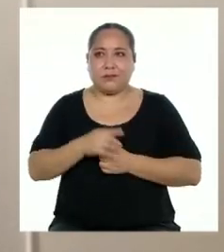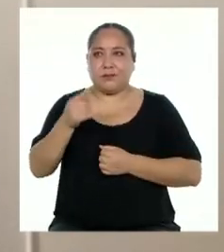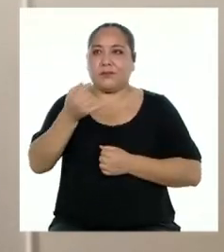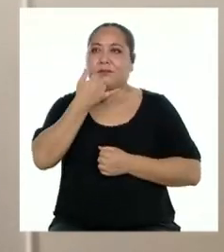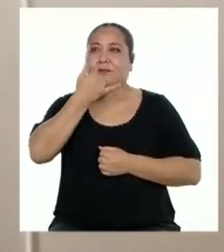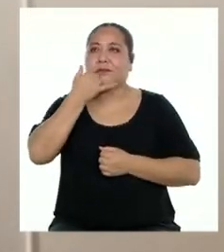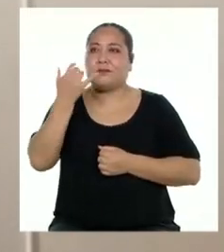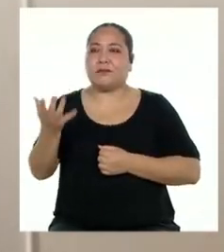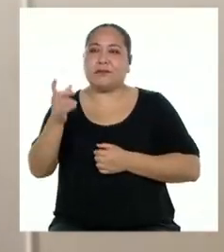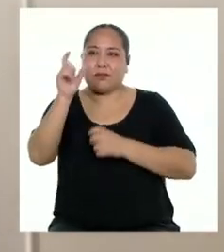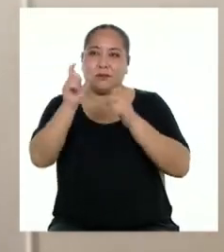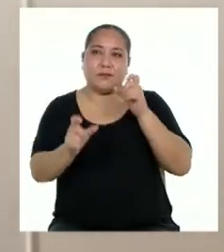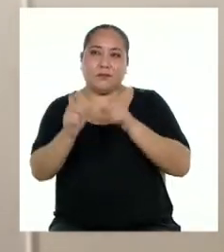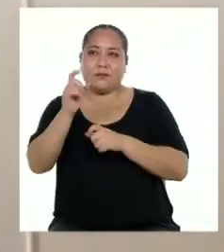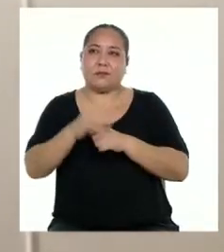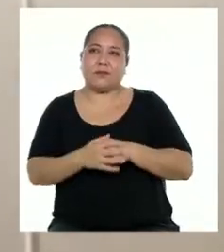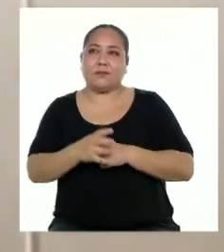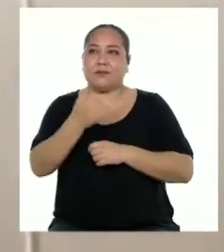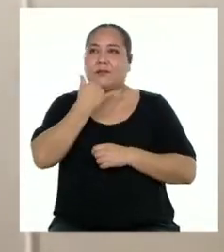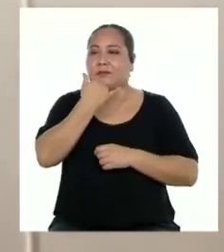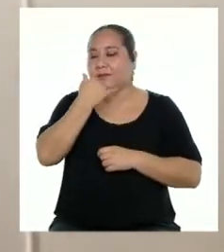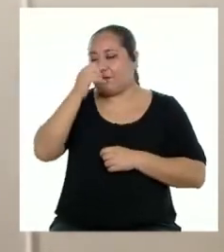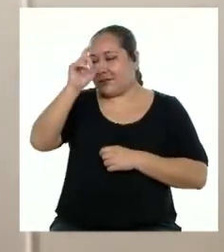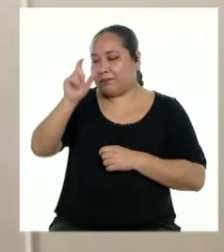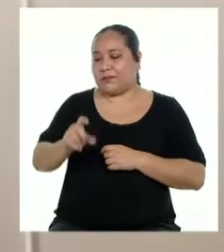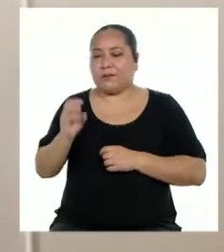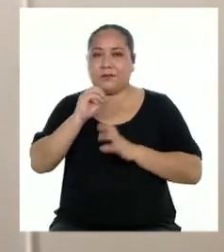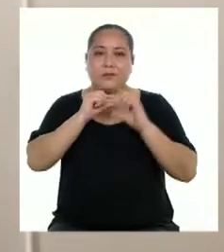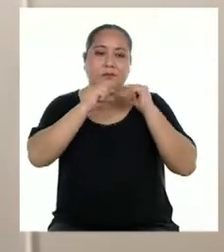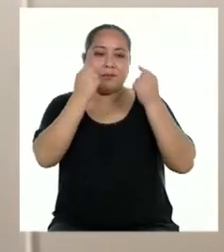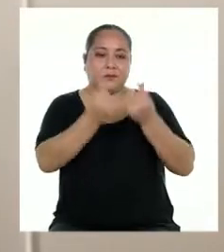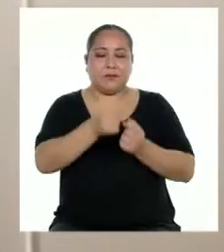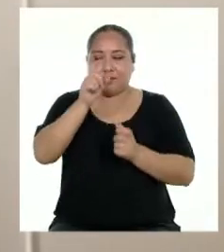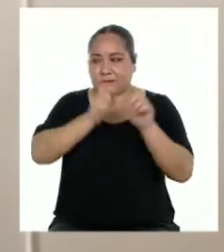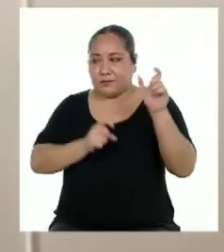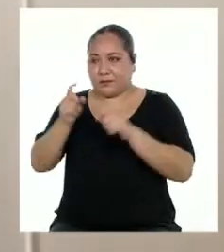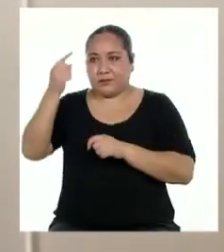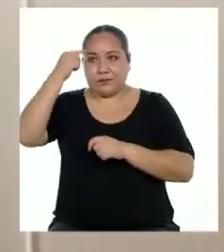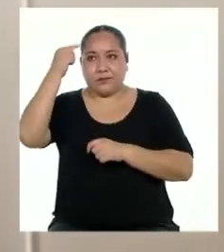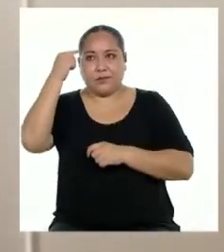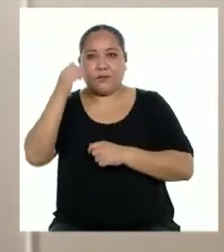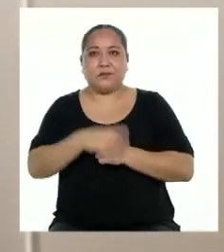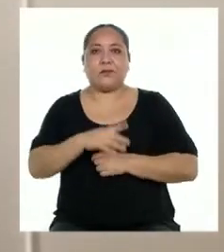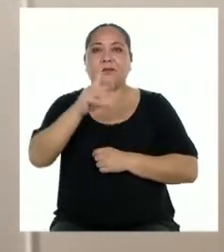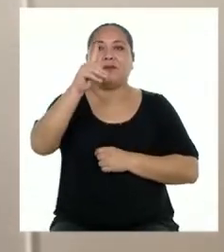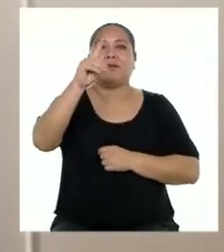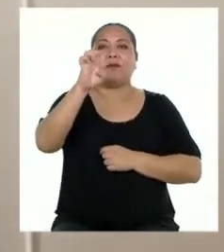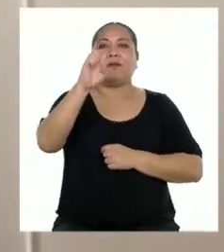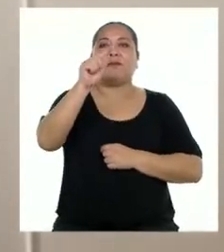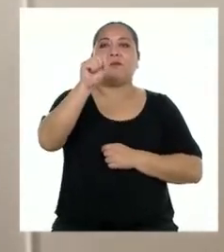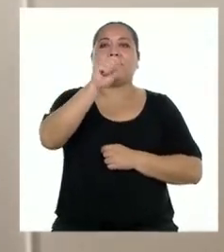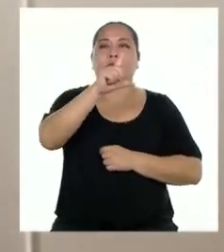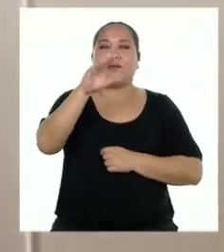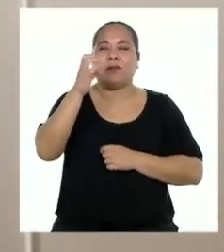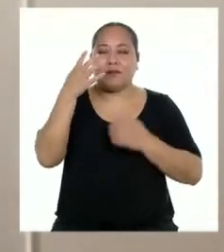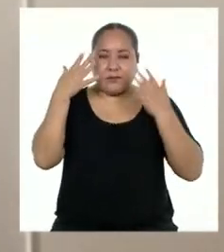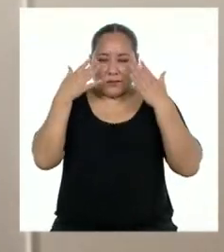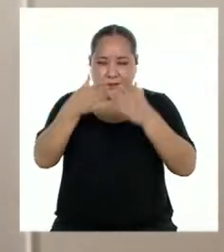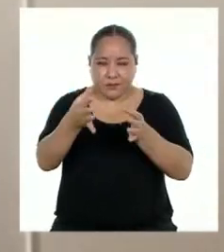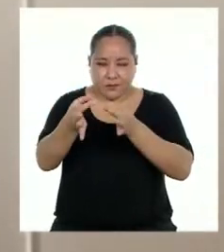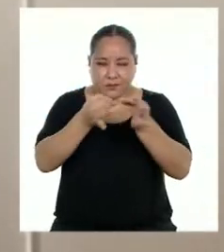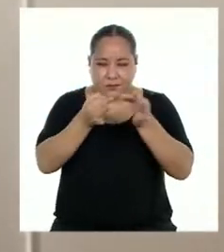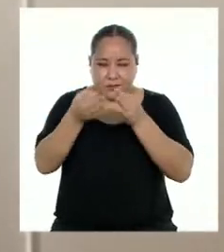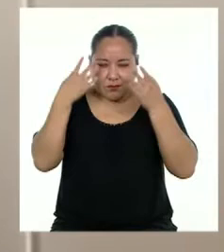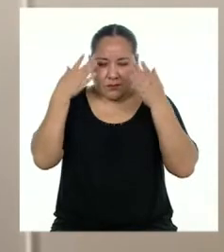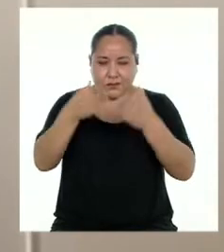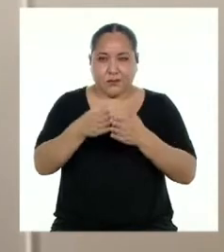ha ocurrido a nuestro personaje o que le ocurre a nuestro personaje o grupo de personajes, pensemos en el detalle, en ser específicos y